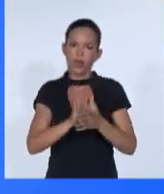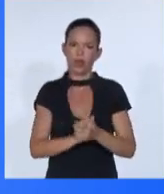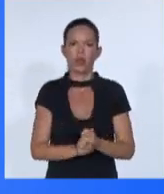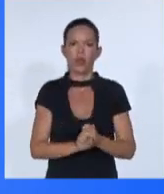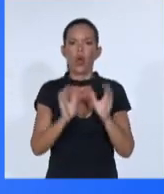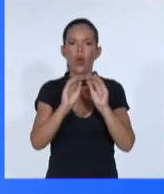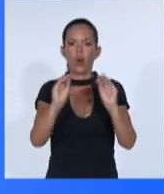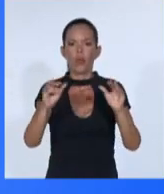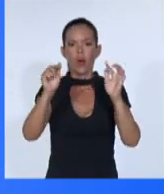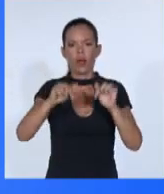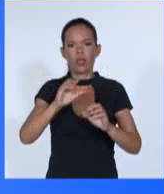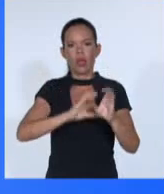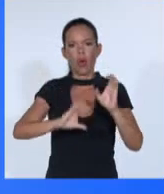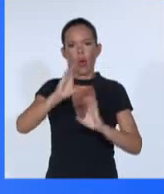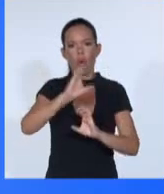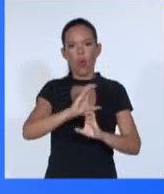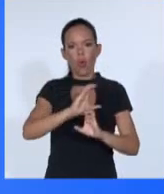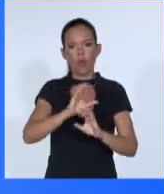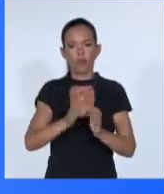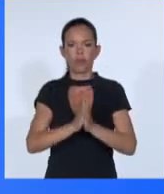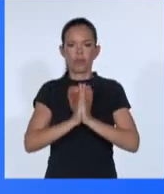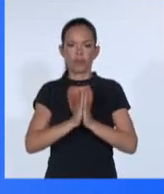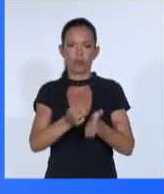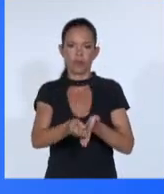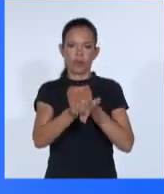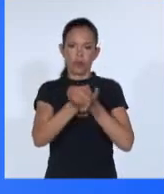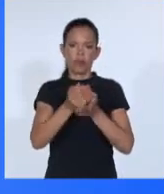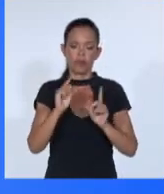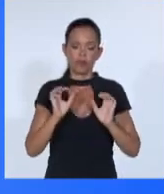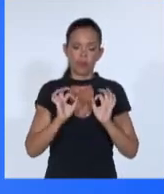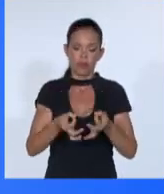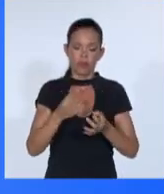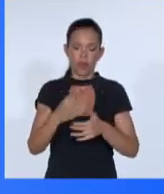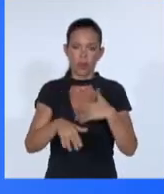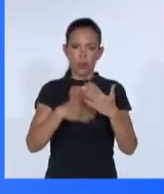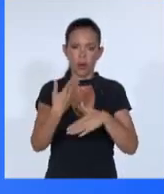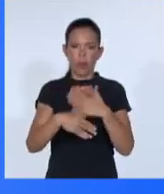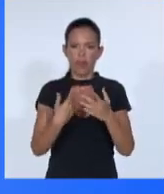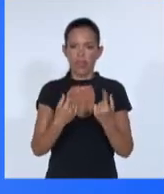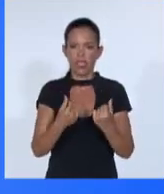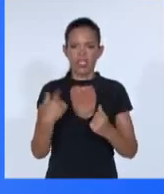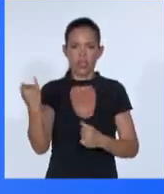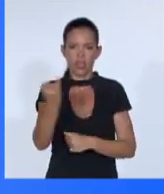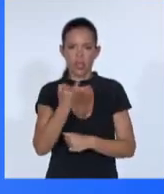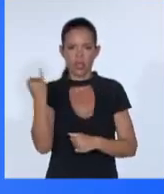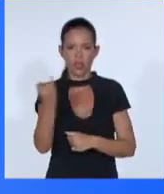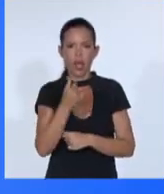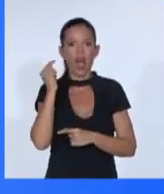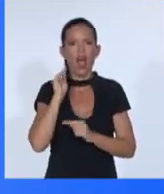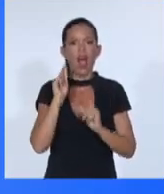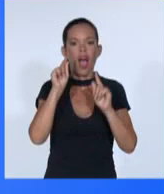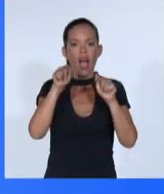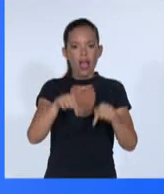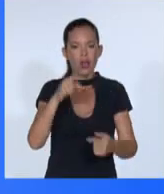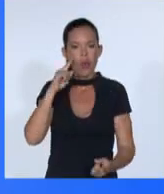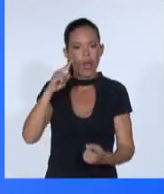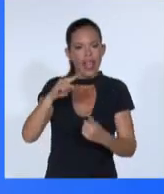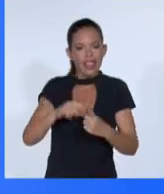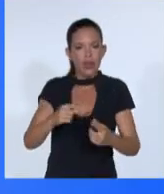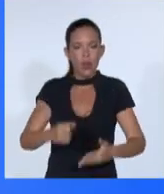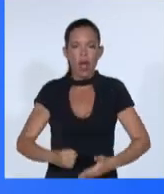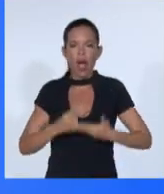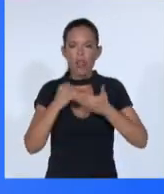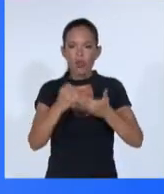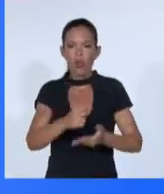que constituyen la base del sistema financiero internacional a fin de poder brindarles a los países y personas más vulnerables